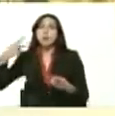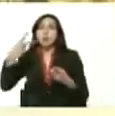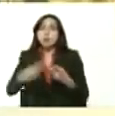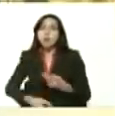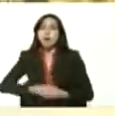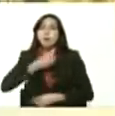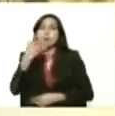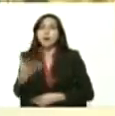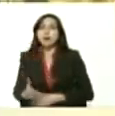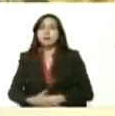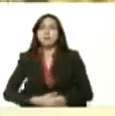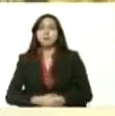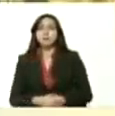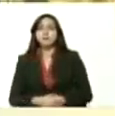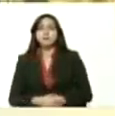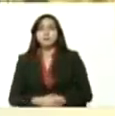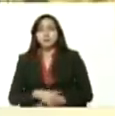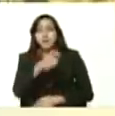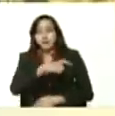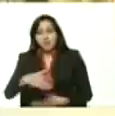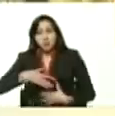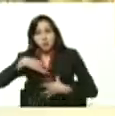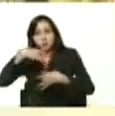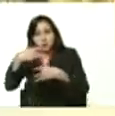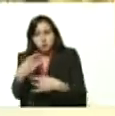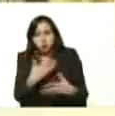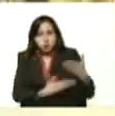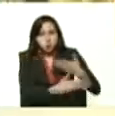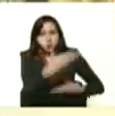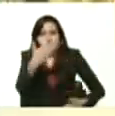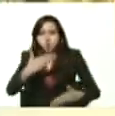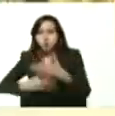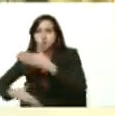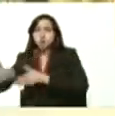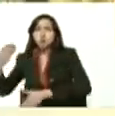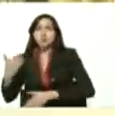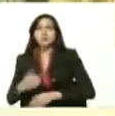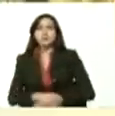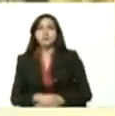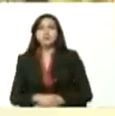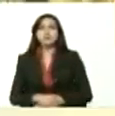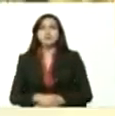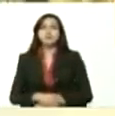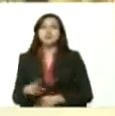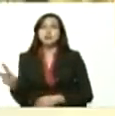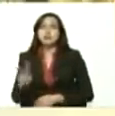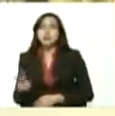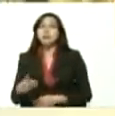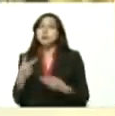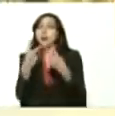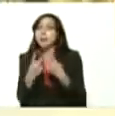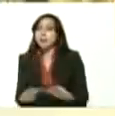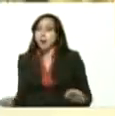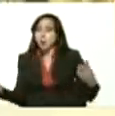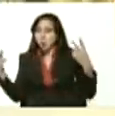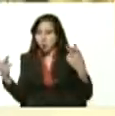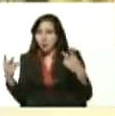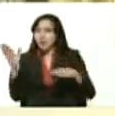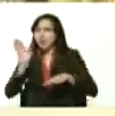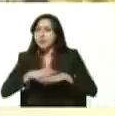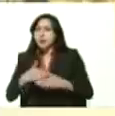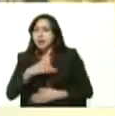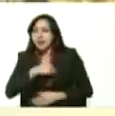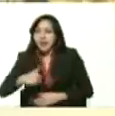desde los intereses compartidos una venezuela de valores eso es lo que